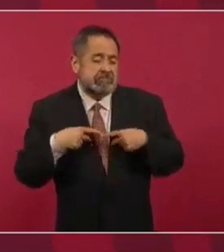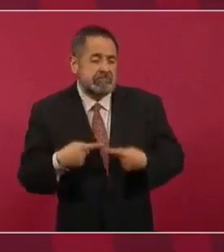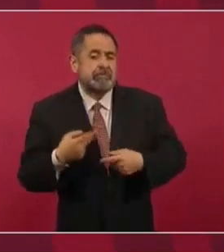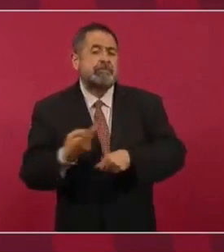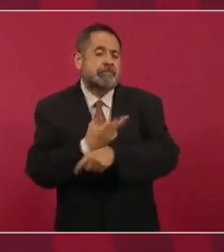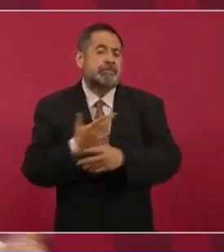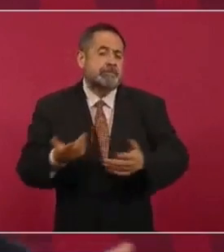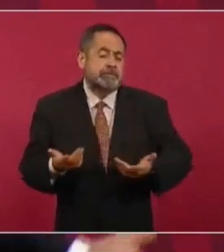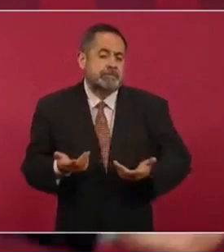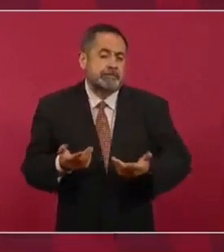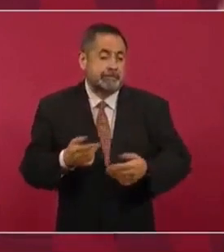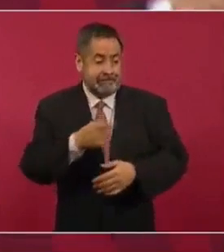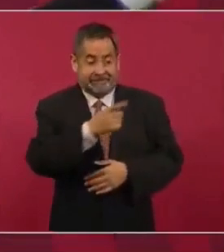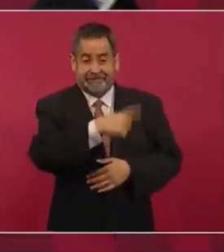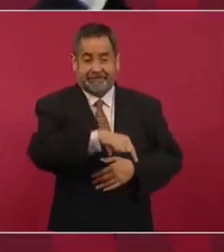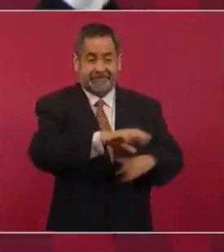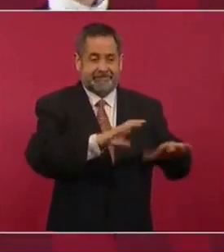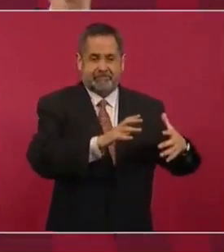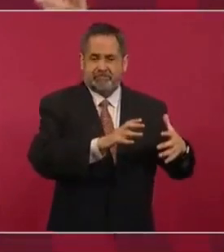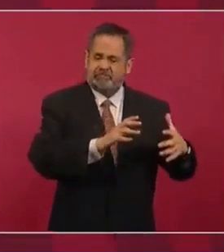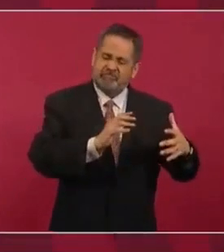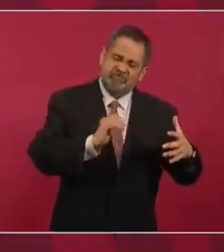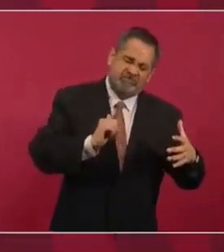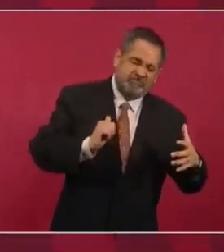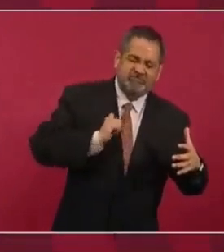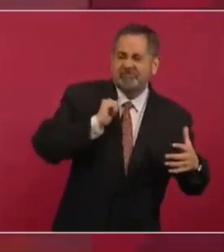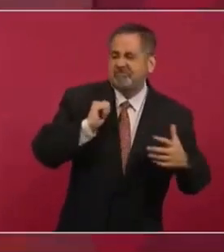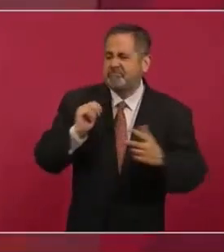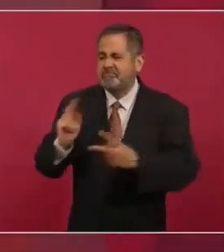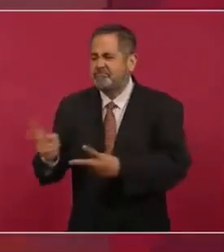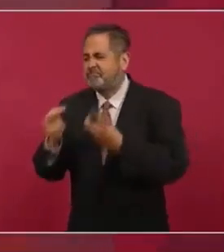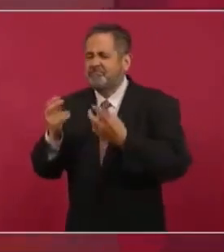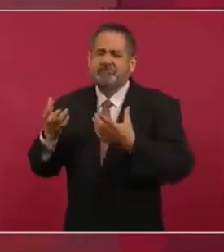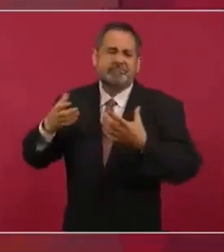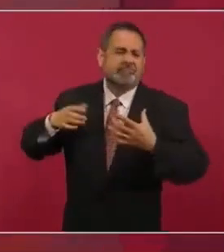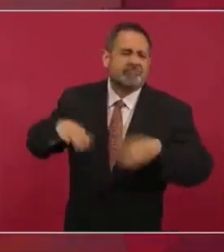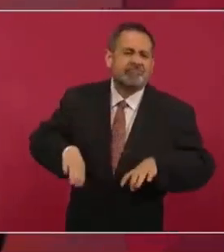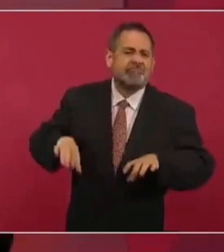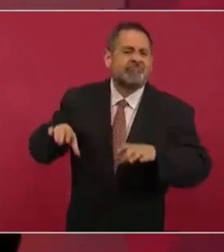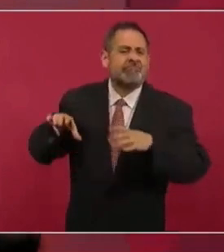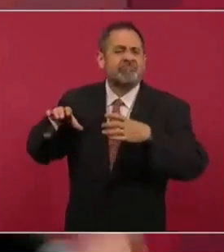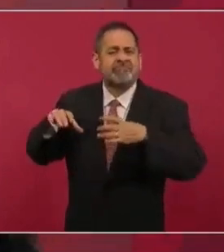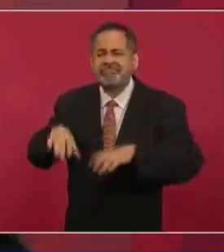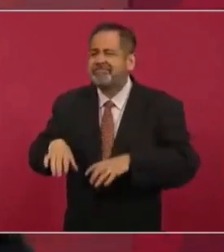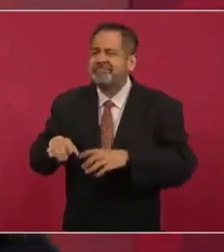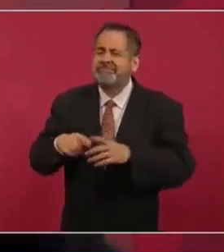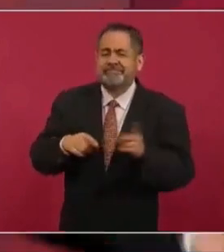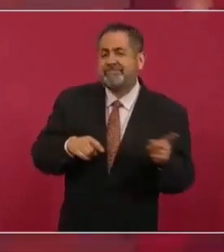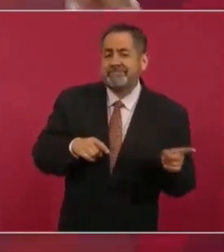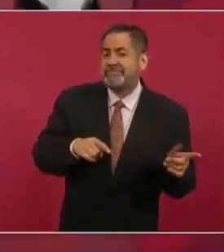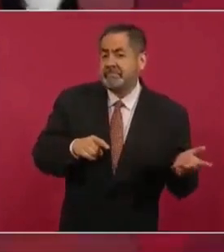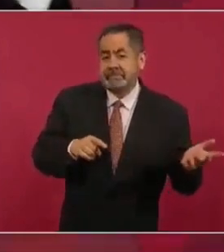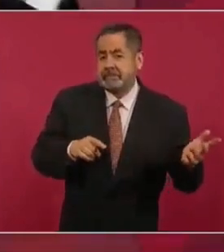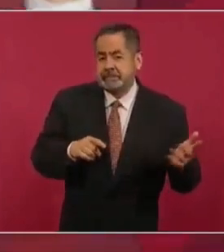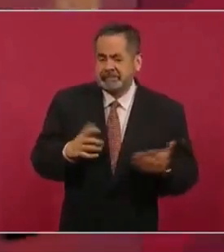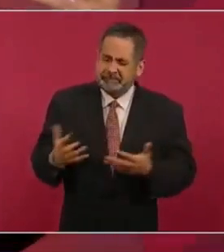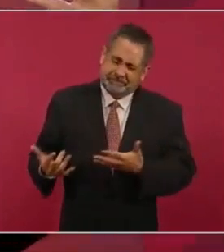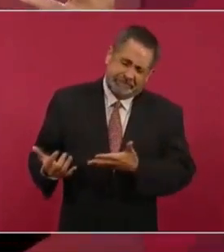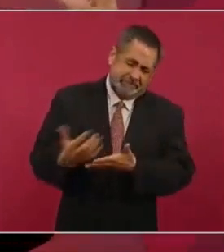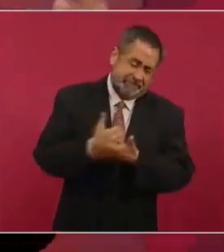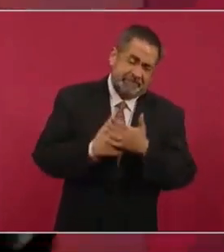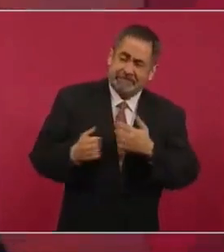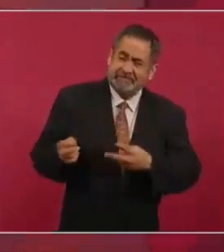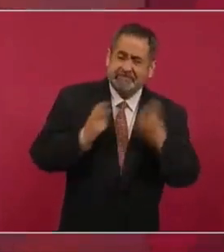Y ellos roban a sus